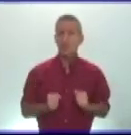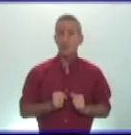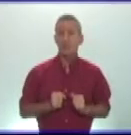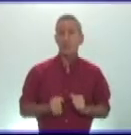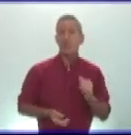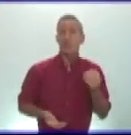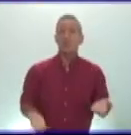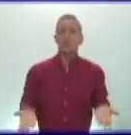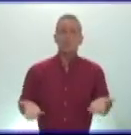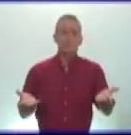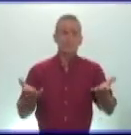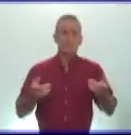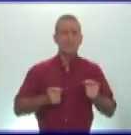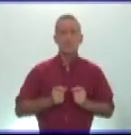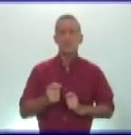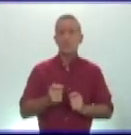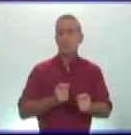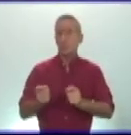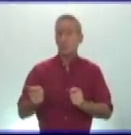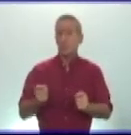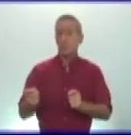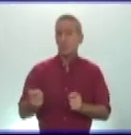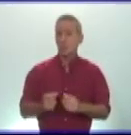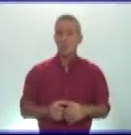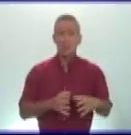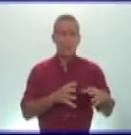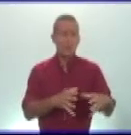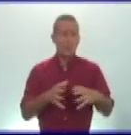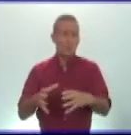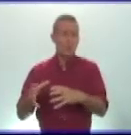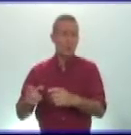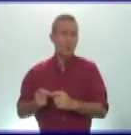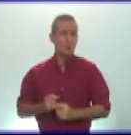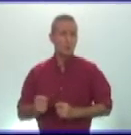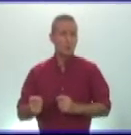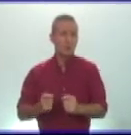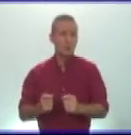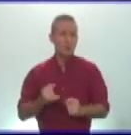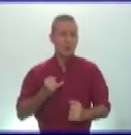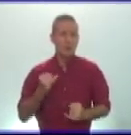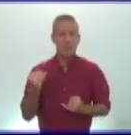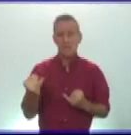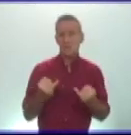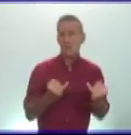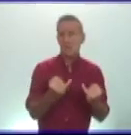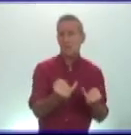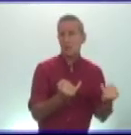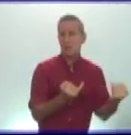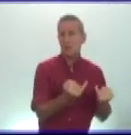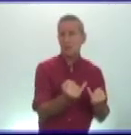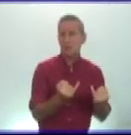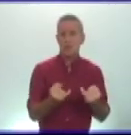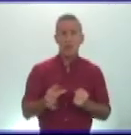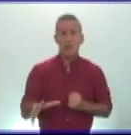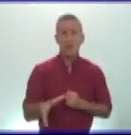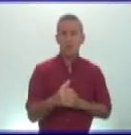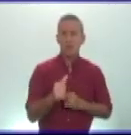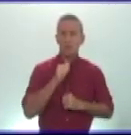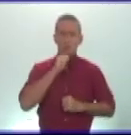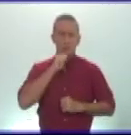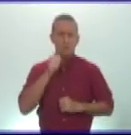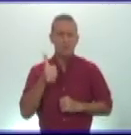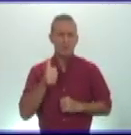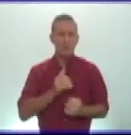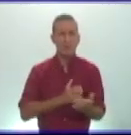crecimiento del comercio basado en los productos del comercio importación y exportación todo facilitado por las